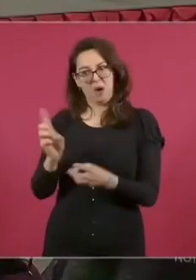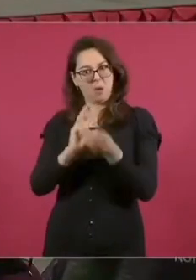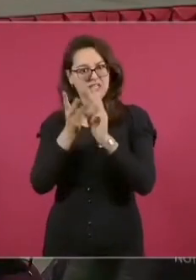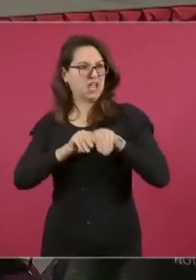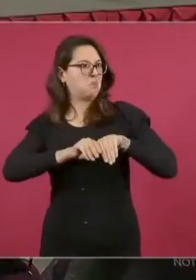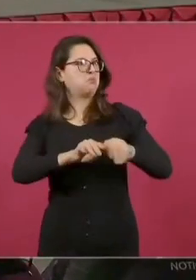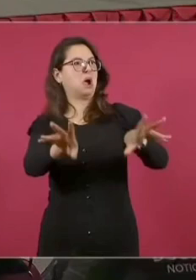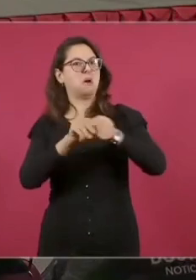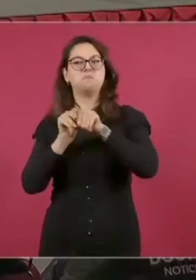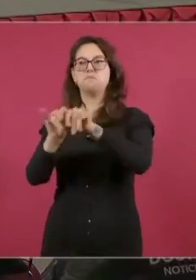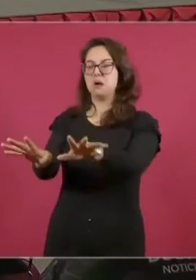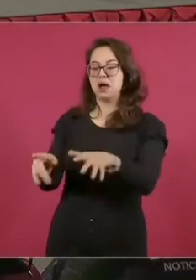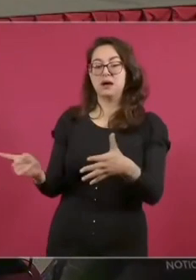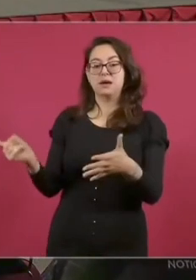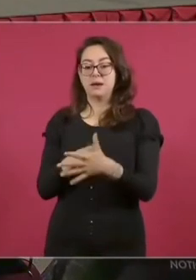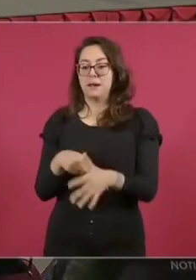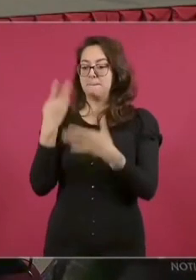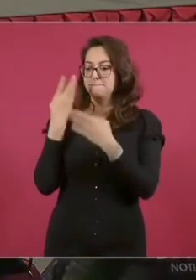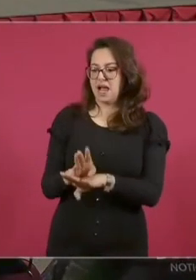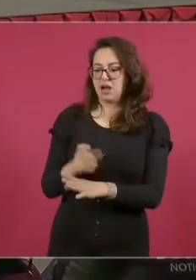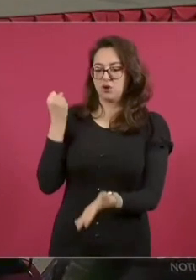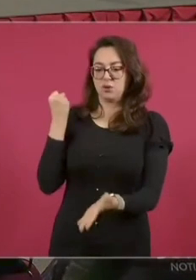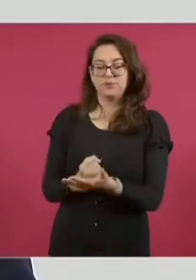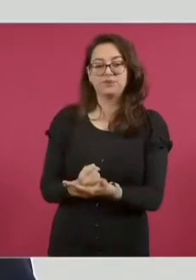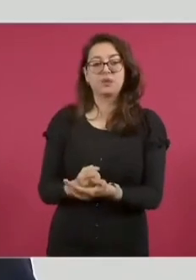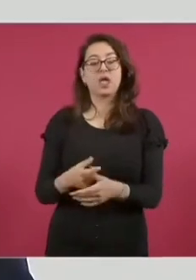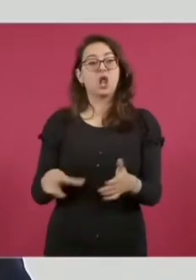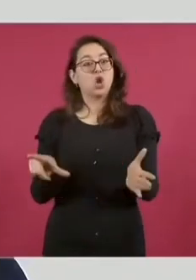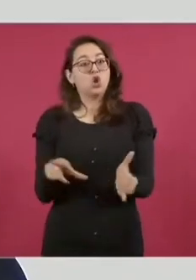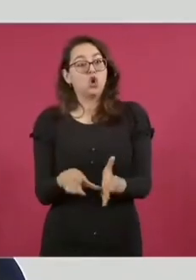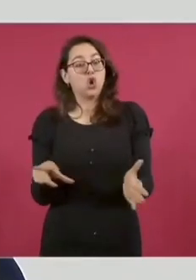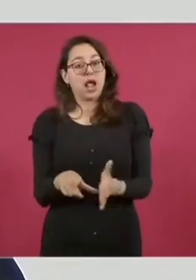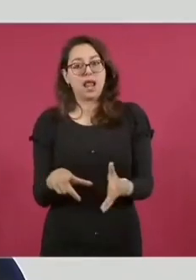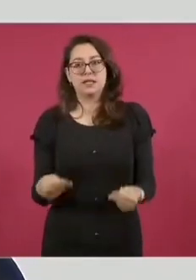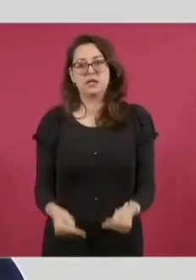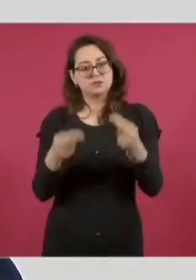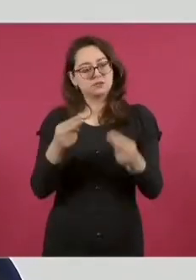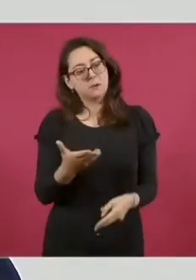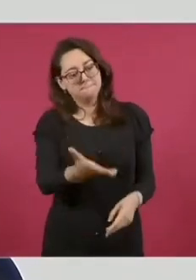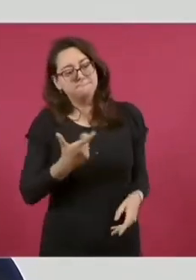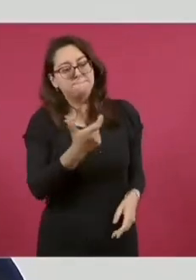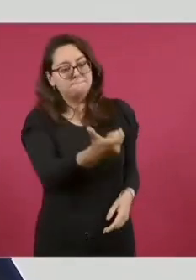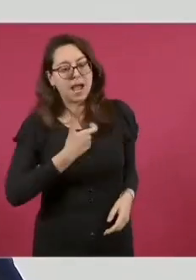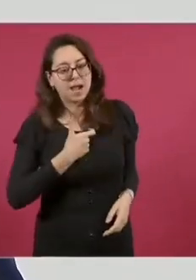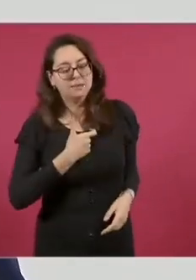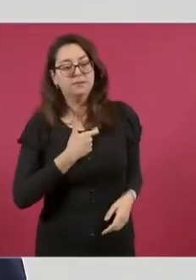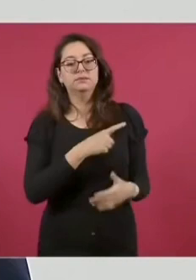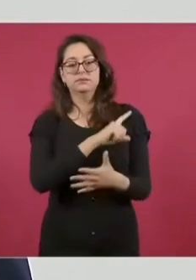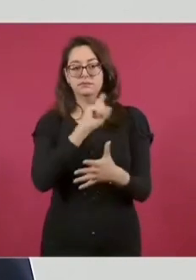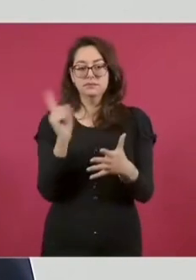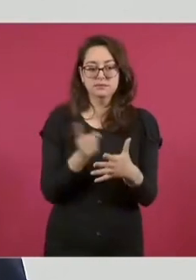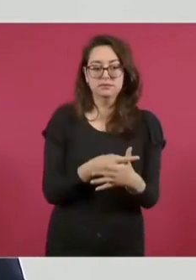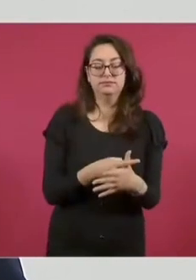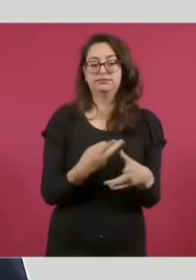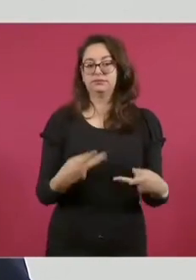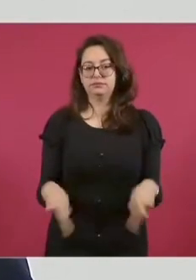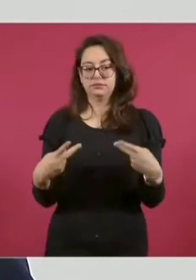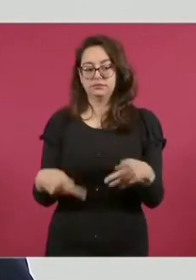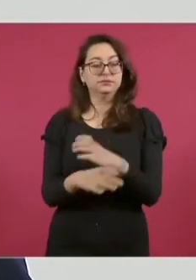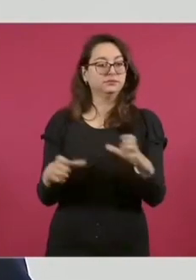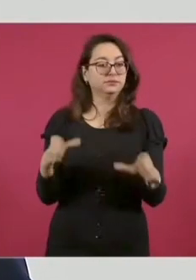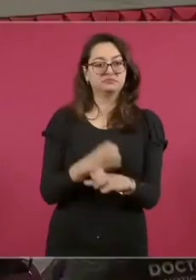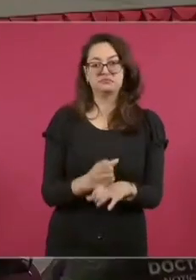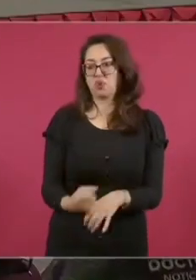bancaria, el cobro de piso, los monopolios en la distribución de diferentes productos.